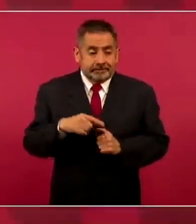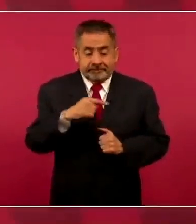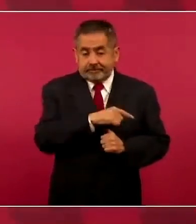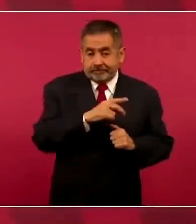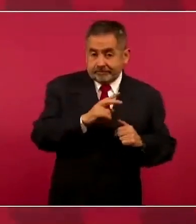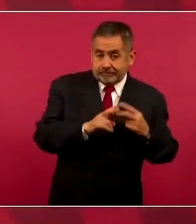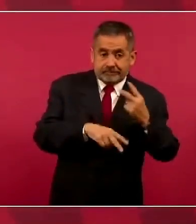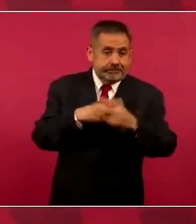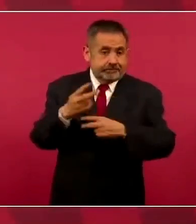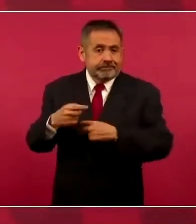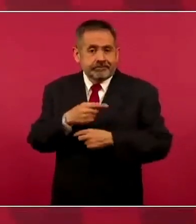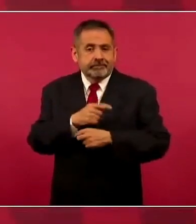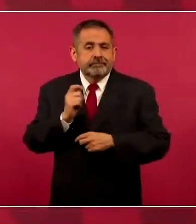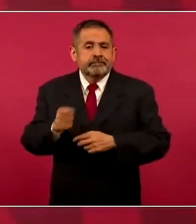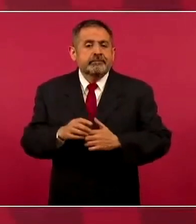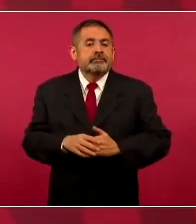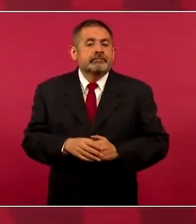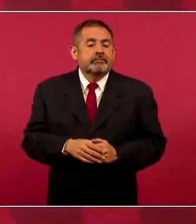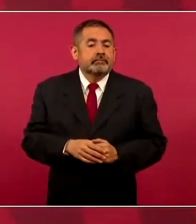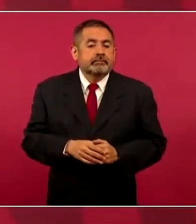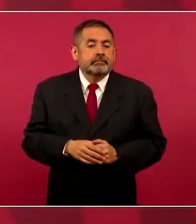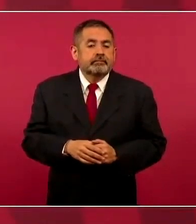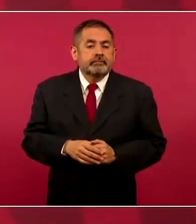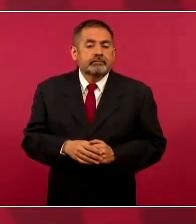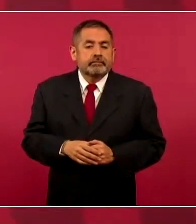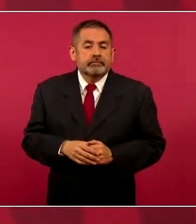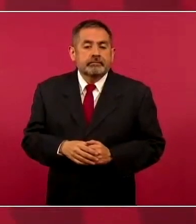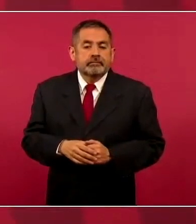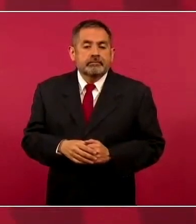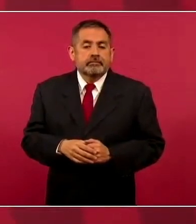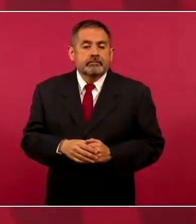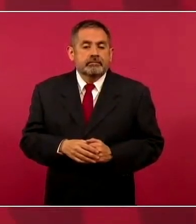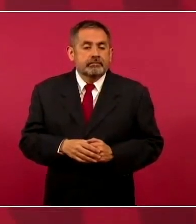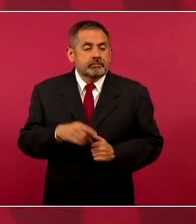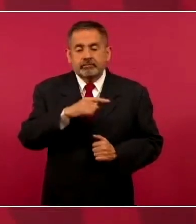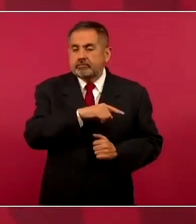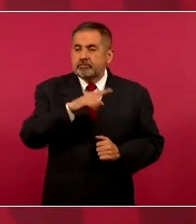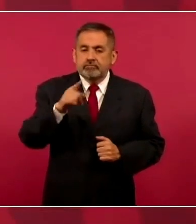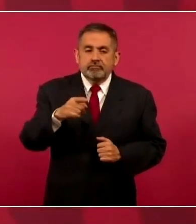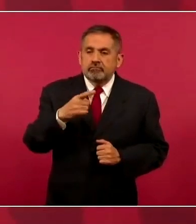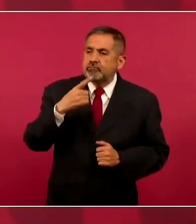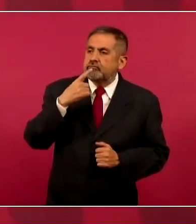a la Suprema Corte.